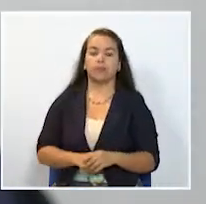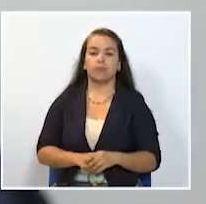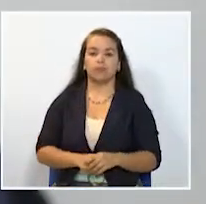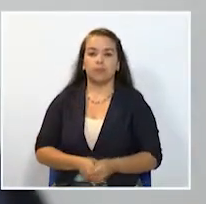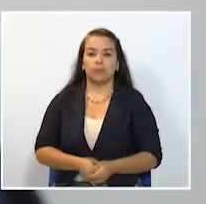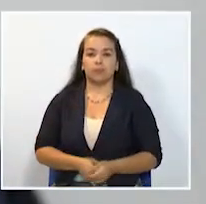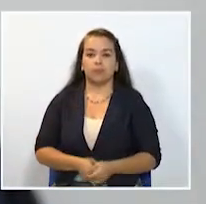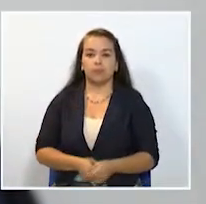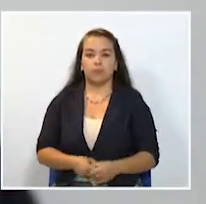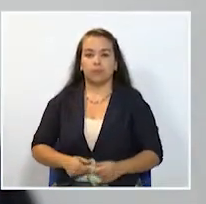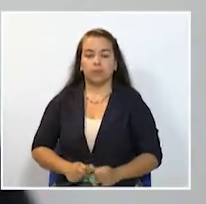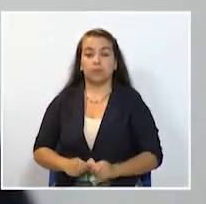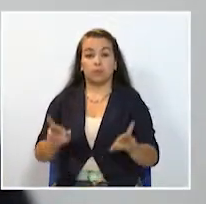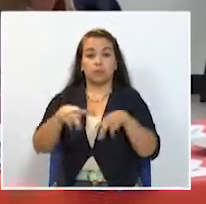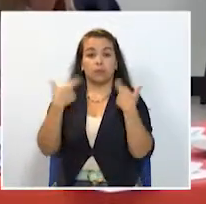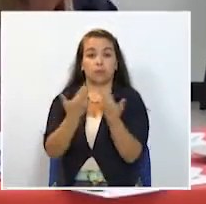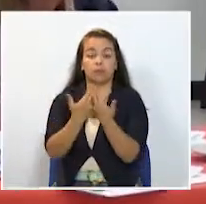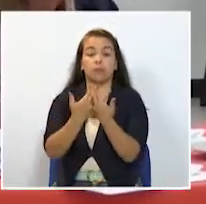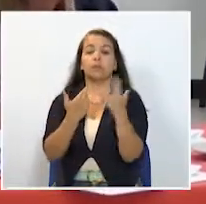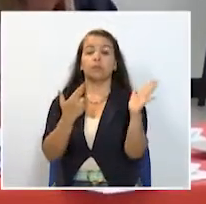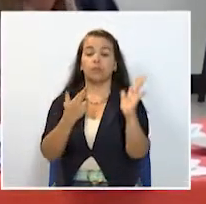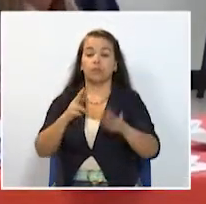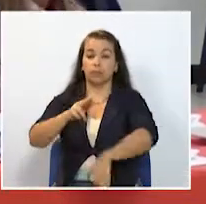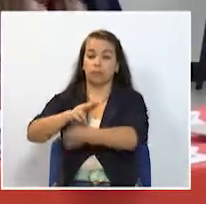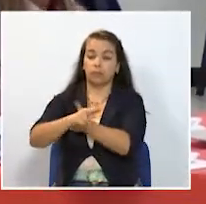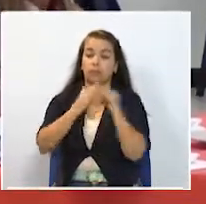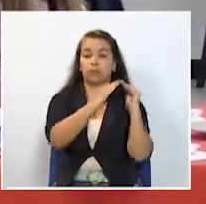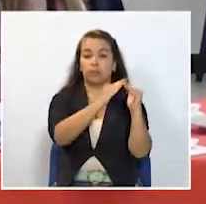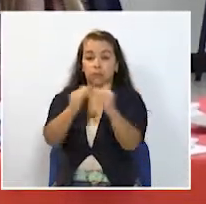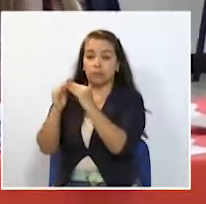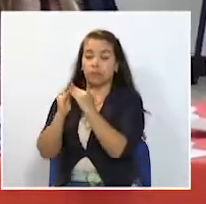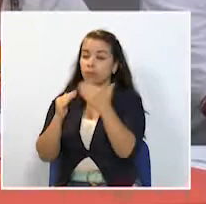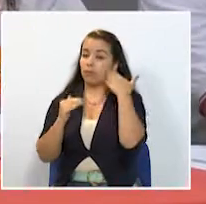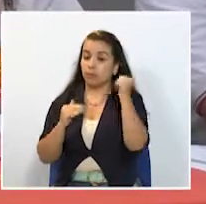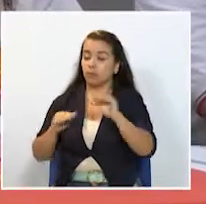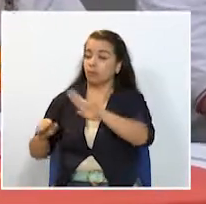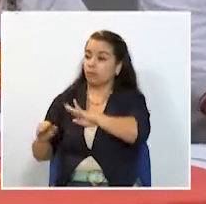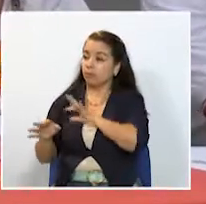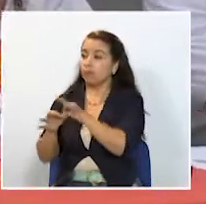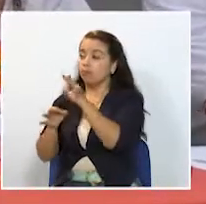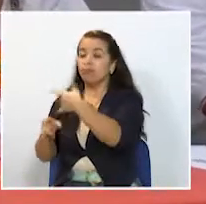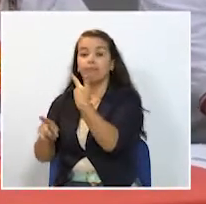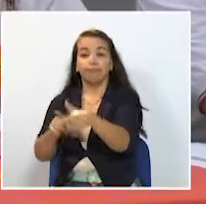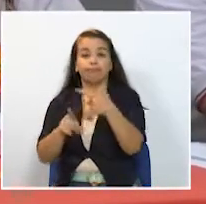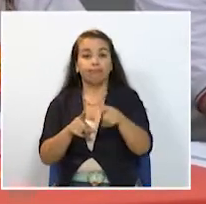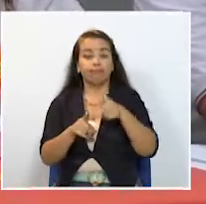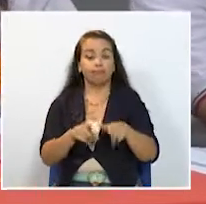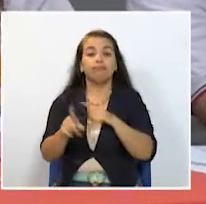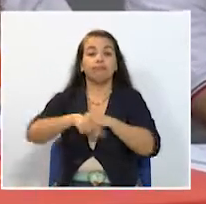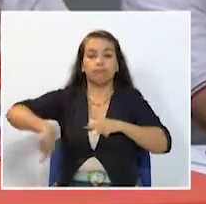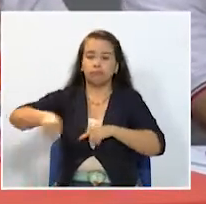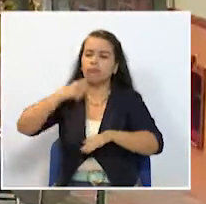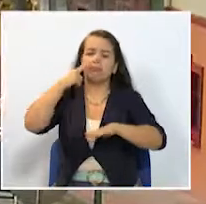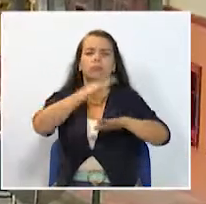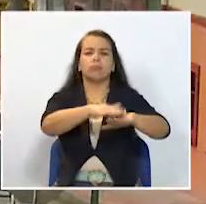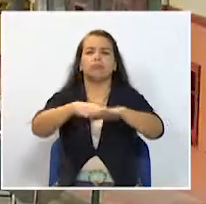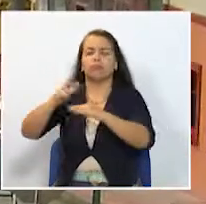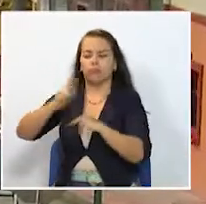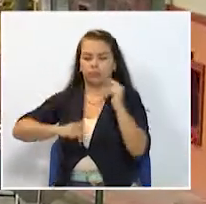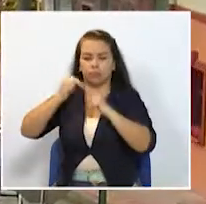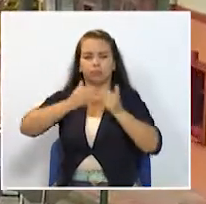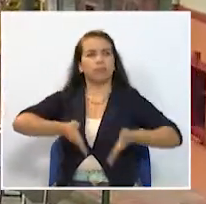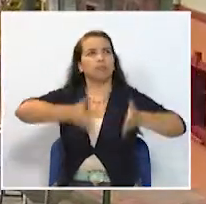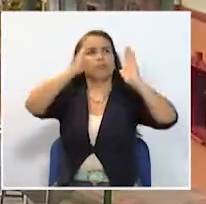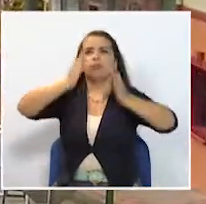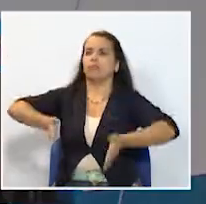En reunión de la ministra de Vivienda Elsa Noguera con alcaldes y funcionarios de las administraciones municipales se dio a conocer la construcción de vivienda